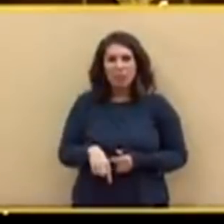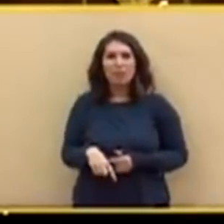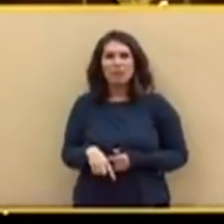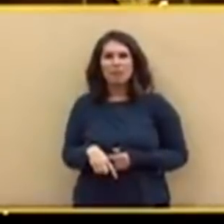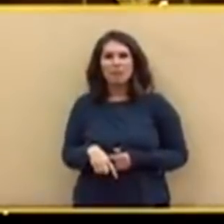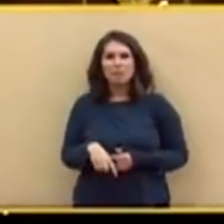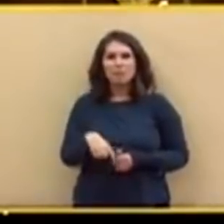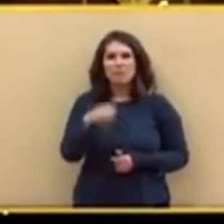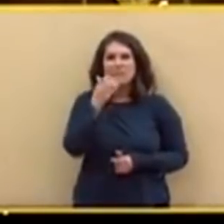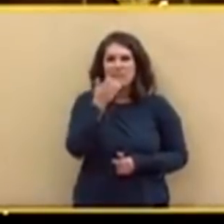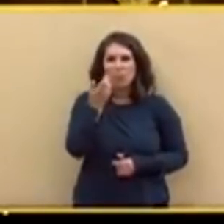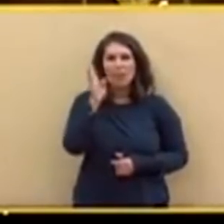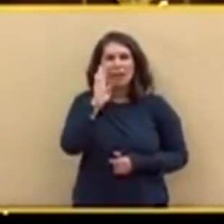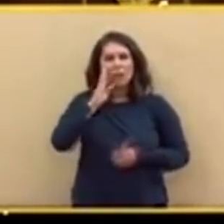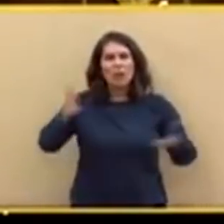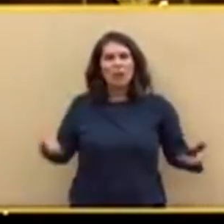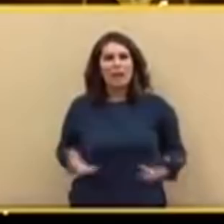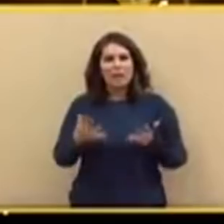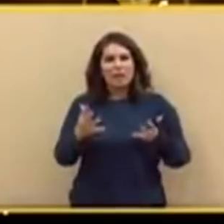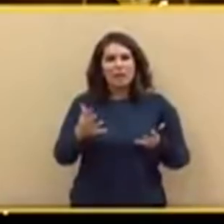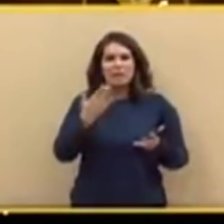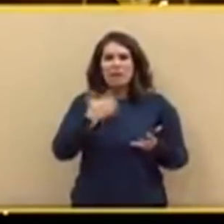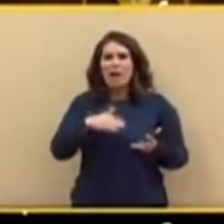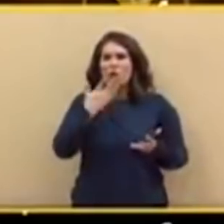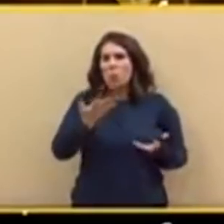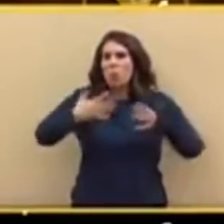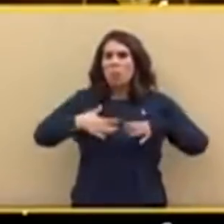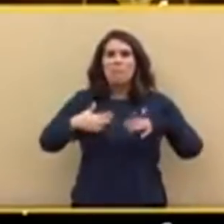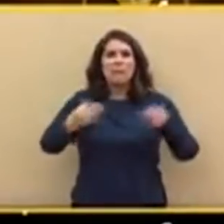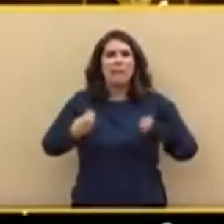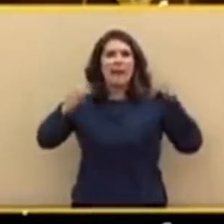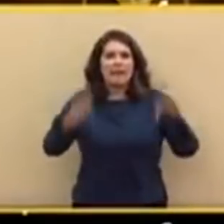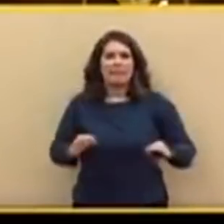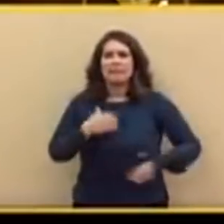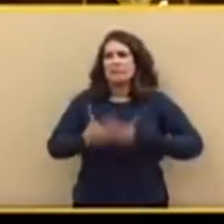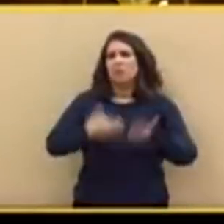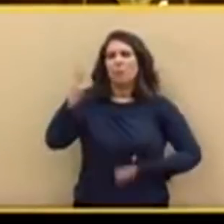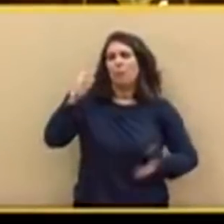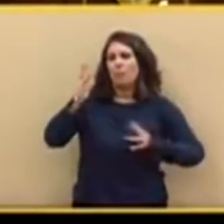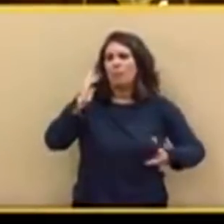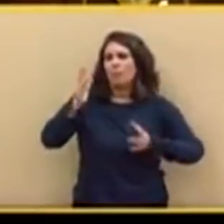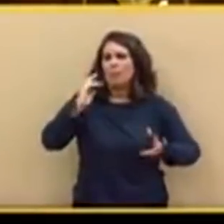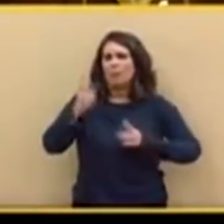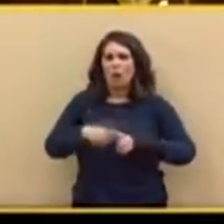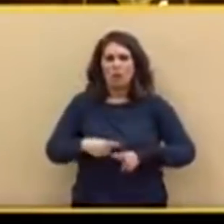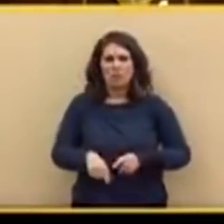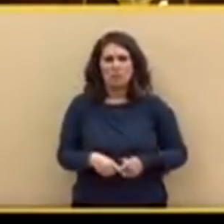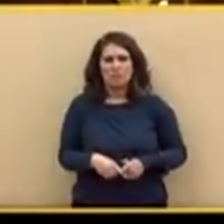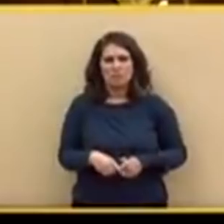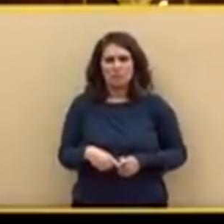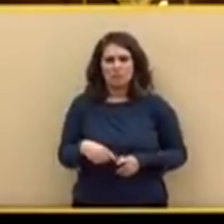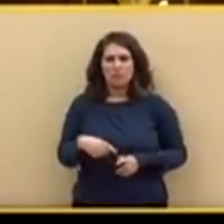leve en una forma de vida. Y también, y hace años que lo decimos, no se escandalicen otra vez,